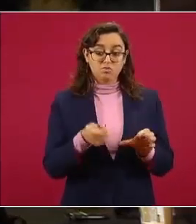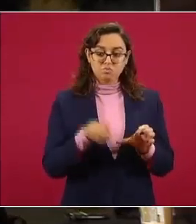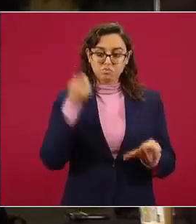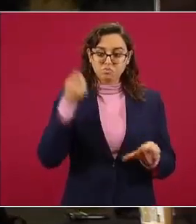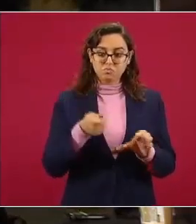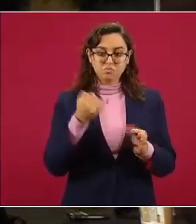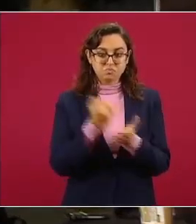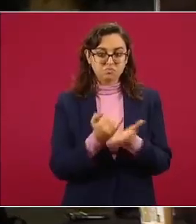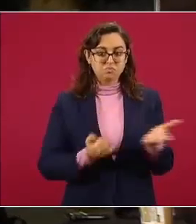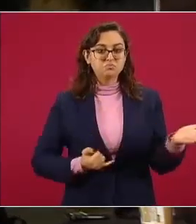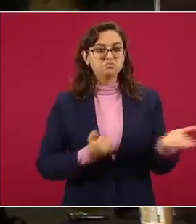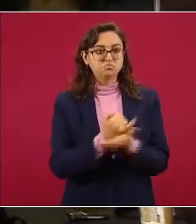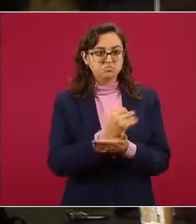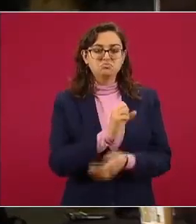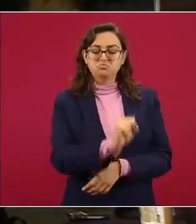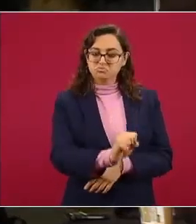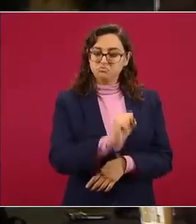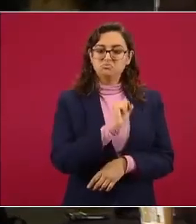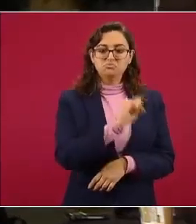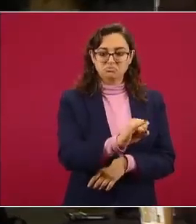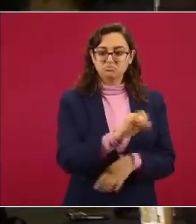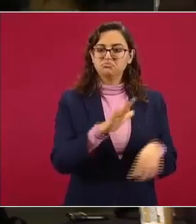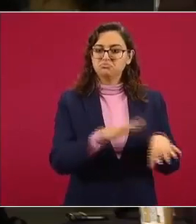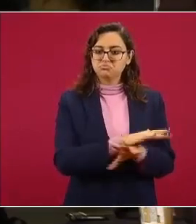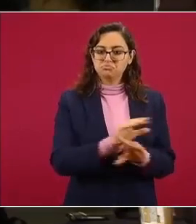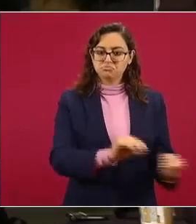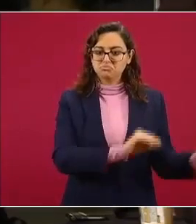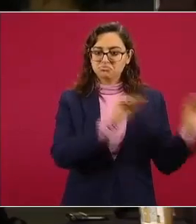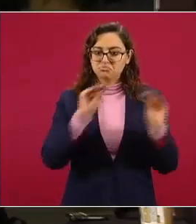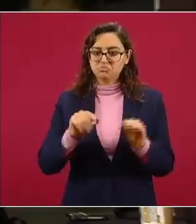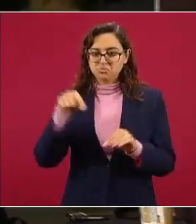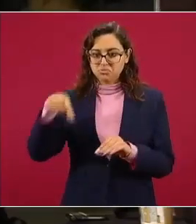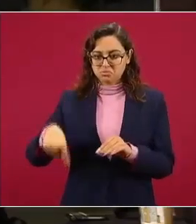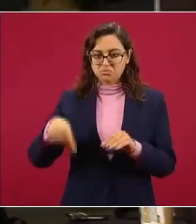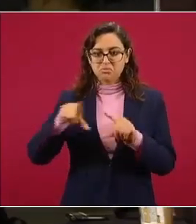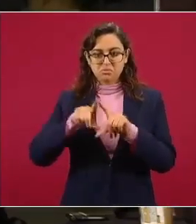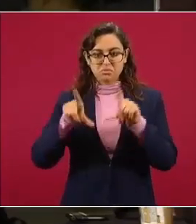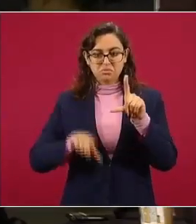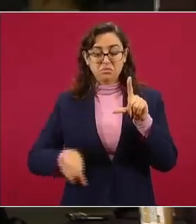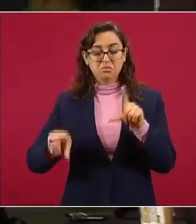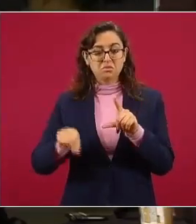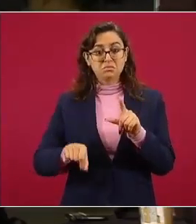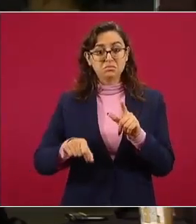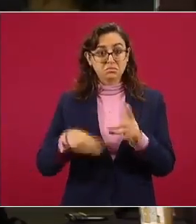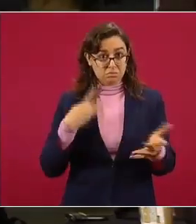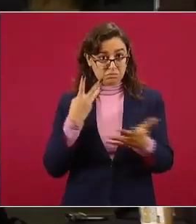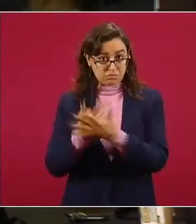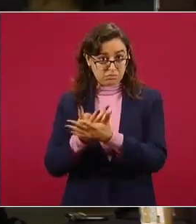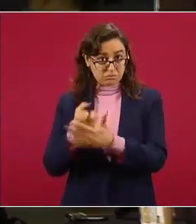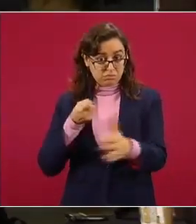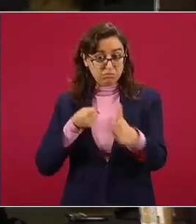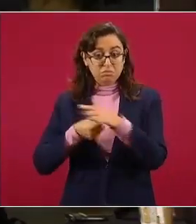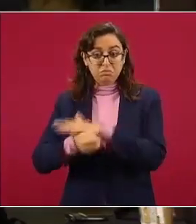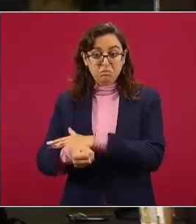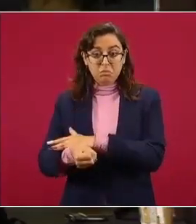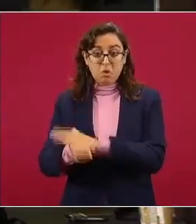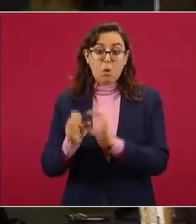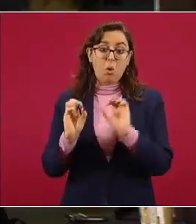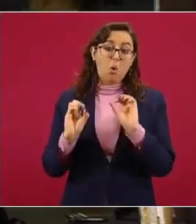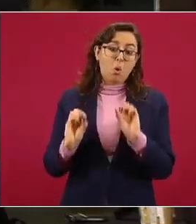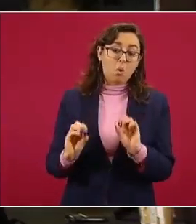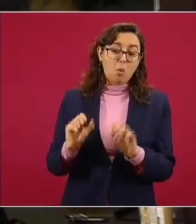va a llegar aquí como calidad de detenido va a entrar a algún reclusorio o va va a tener alguna